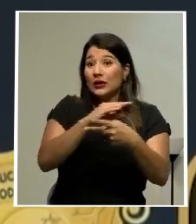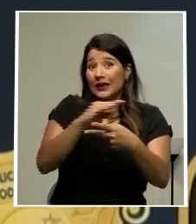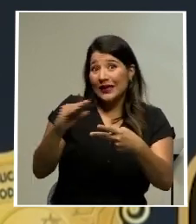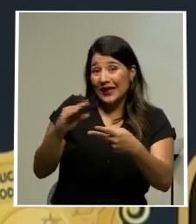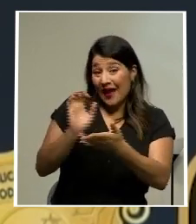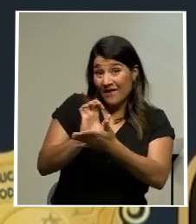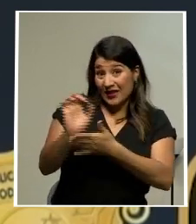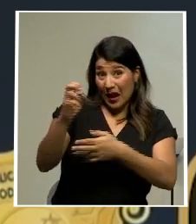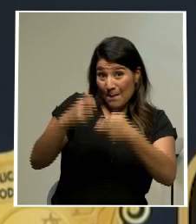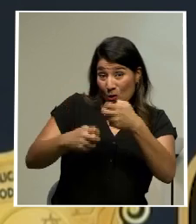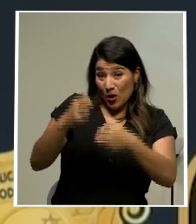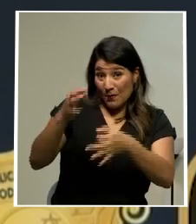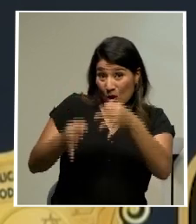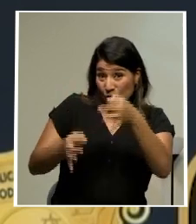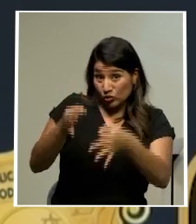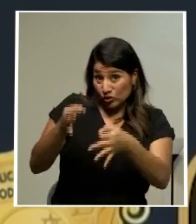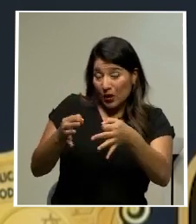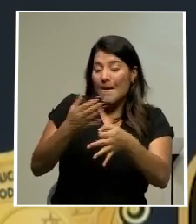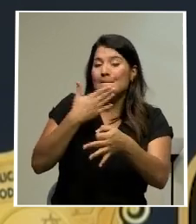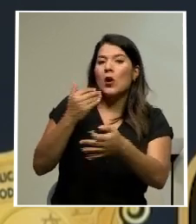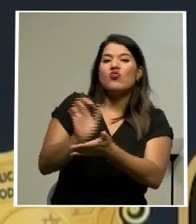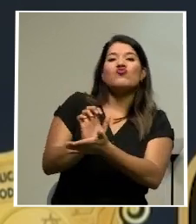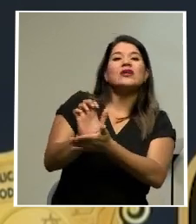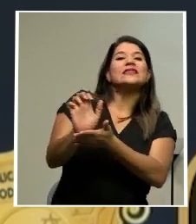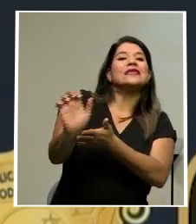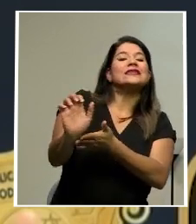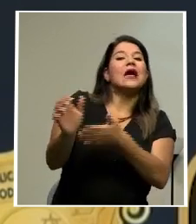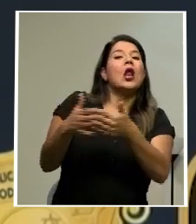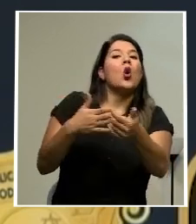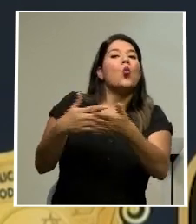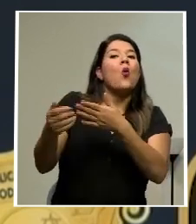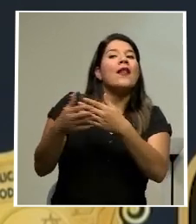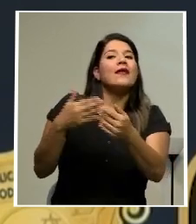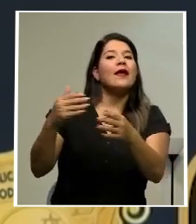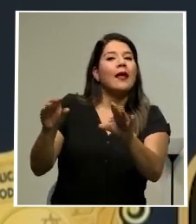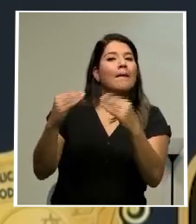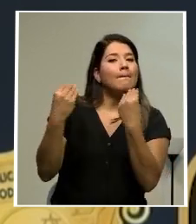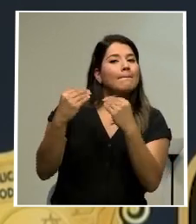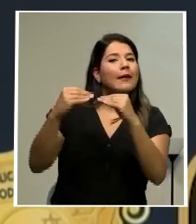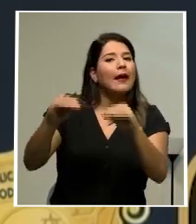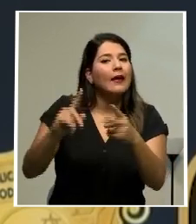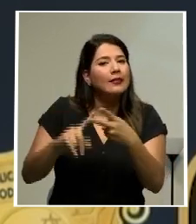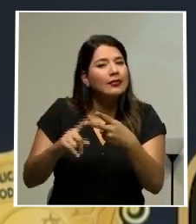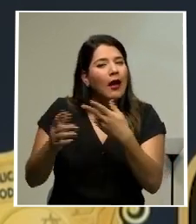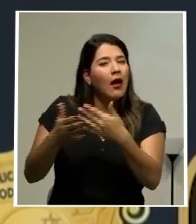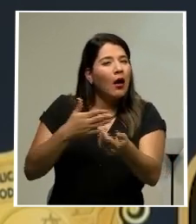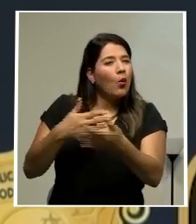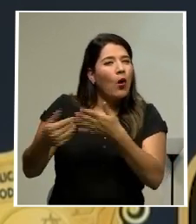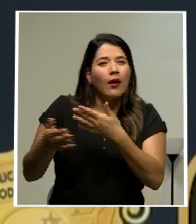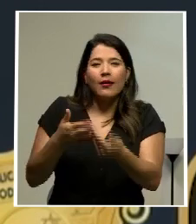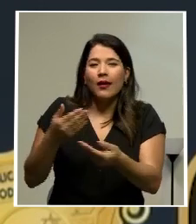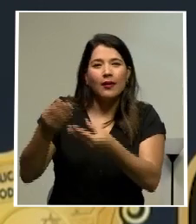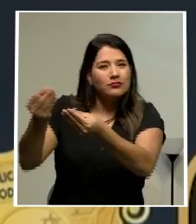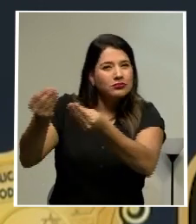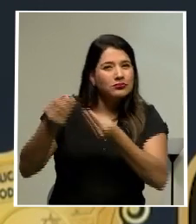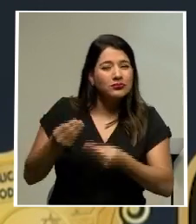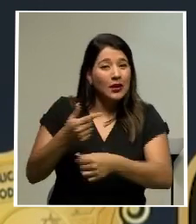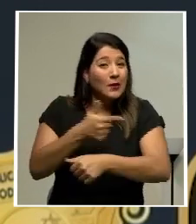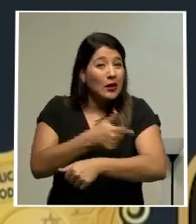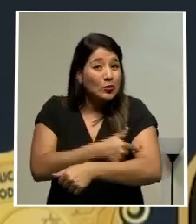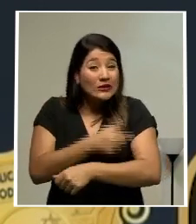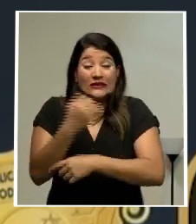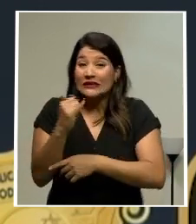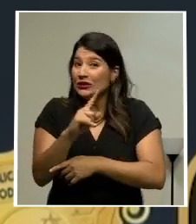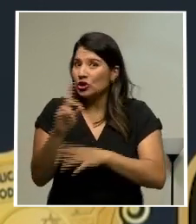jurídico, lo conveniente es rechazar cualquier invitación o cualquier ofrecimiento de adquisición de vacunas en condiciones